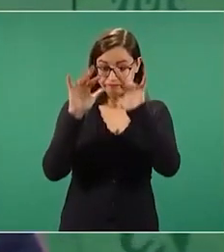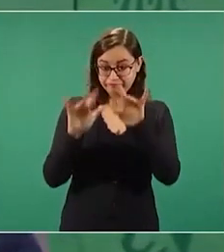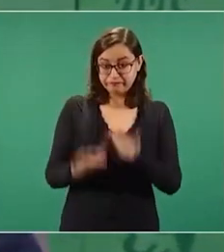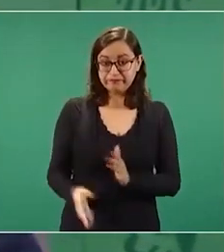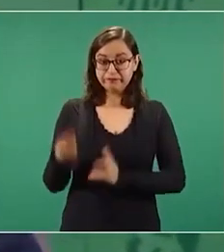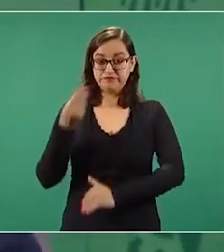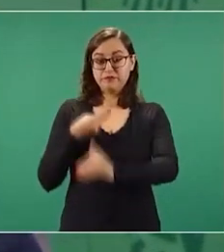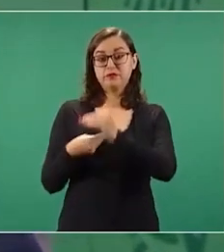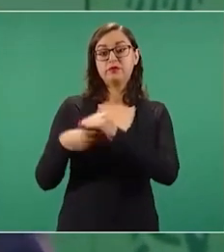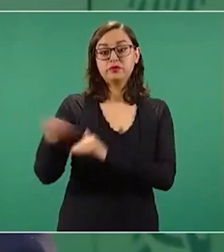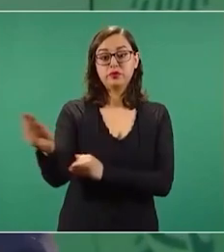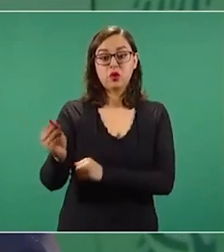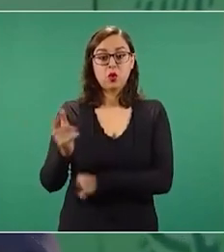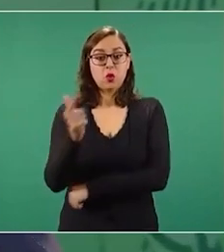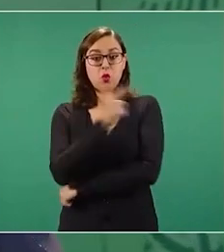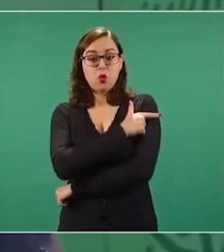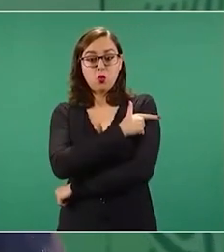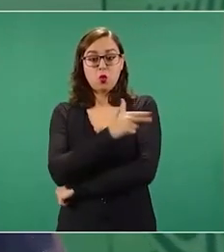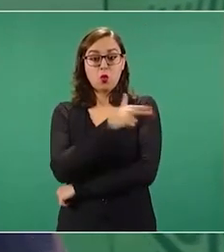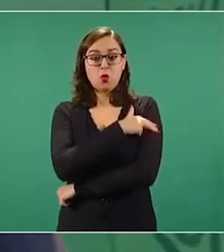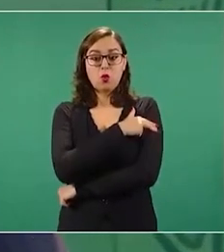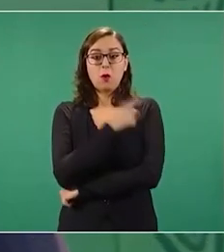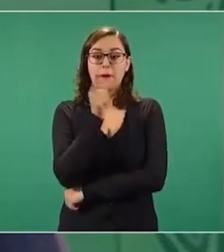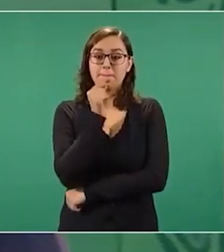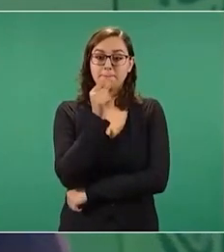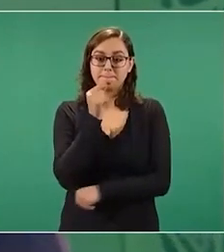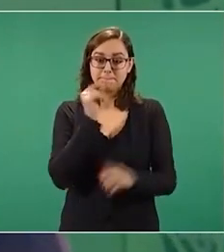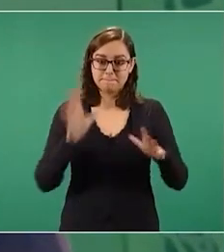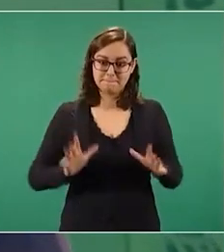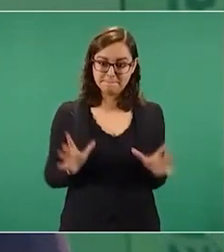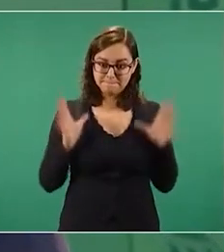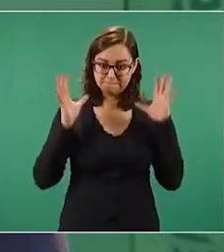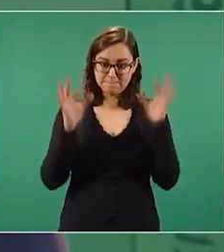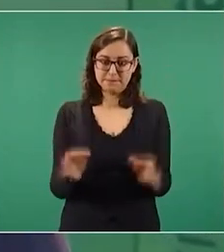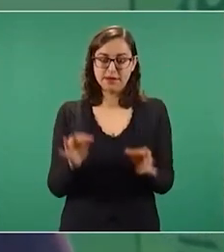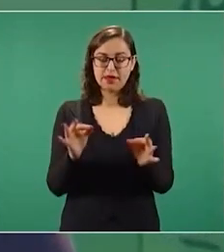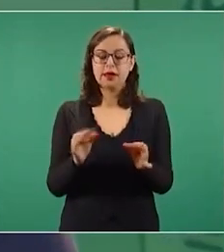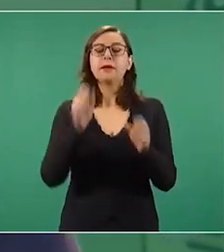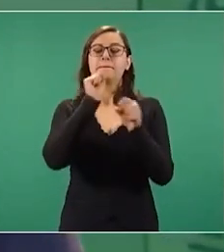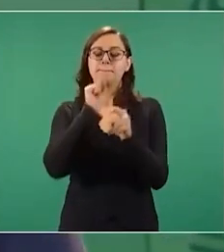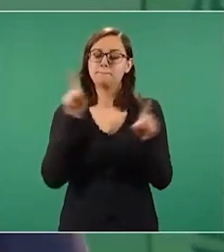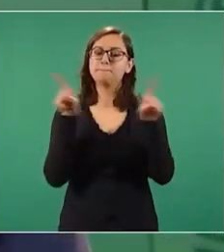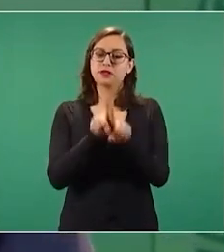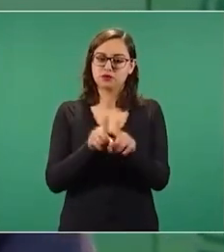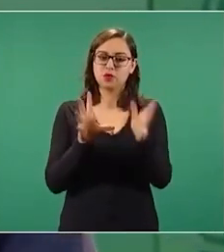que requirió de una reforma constitucional